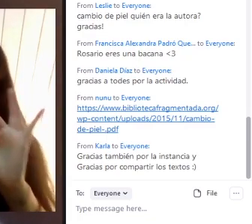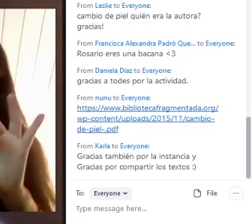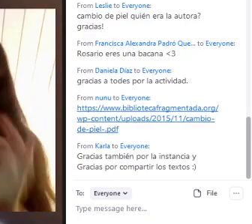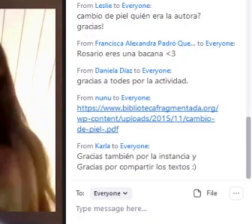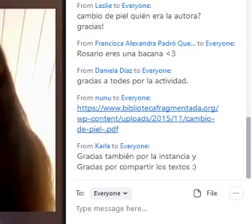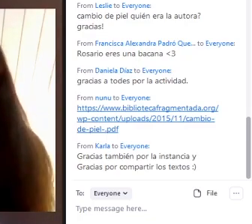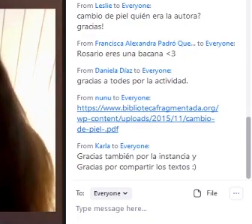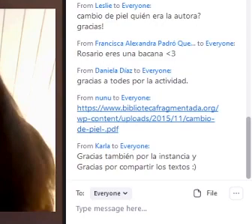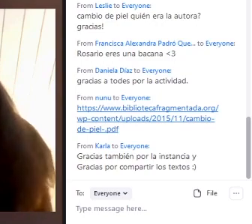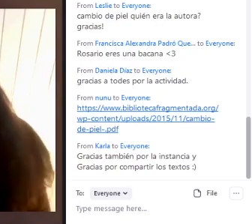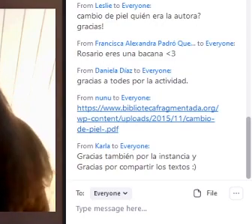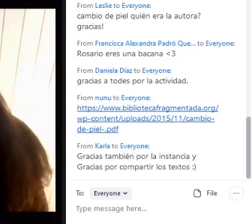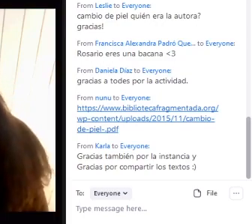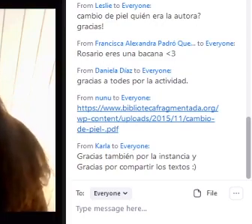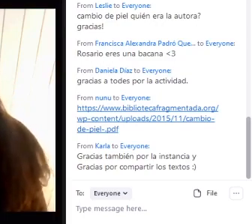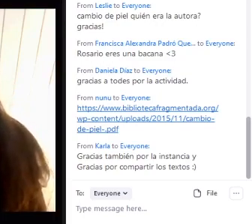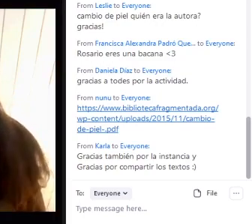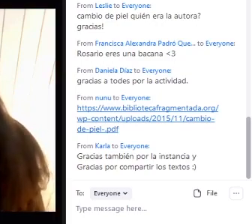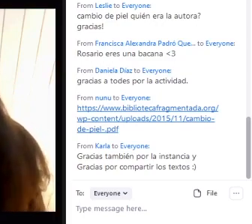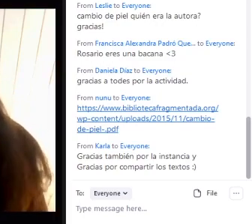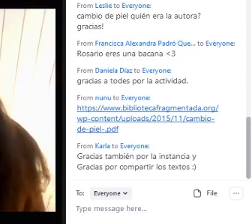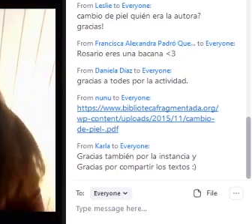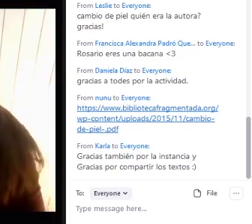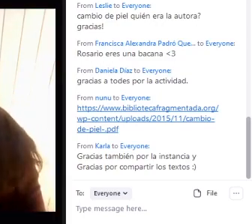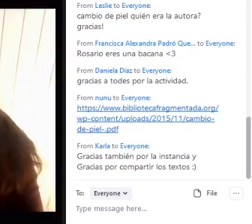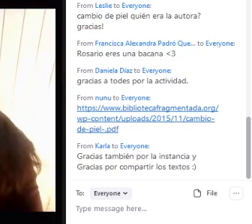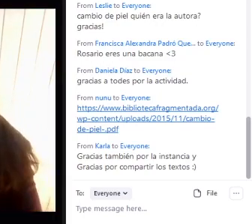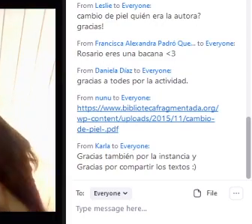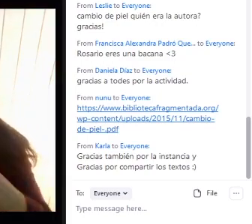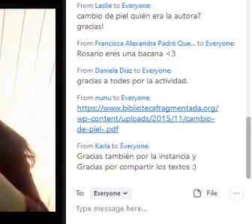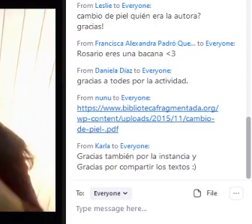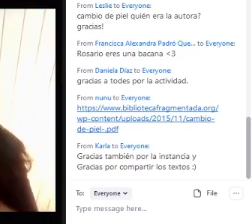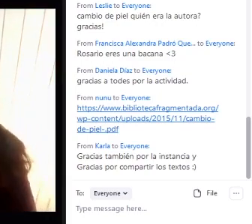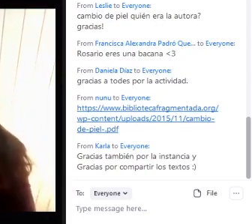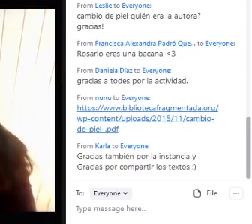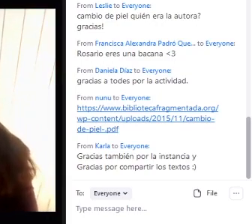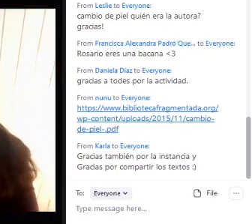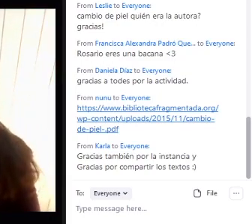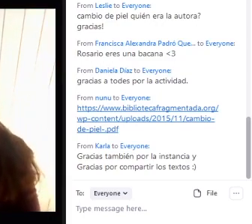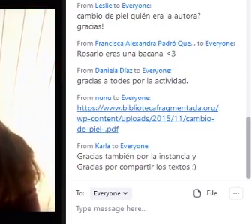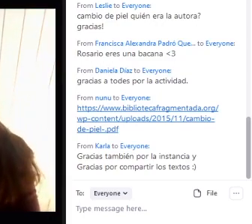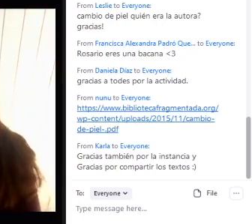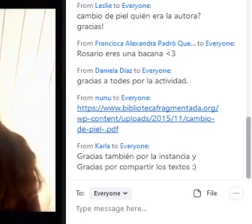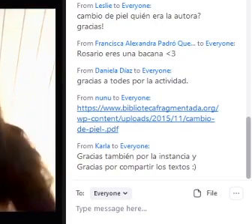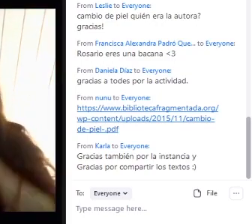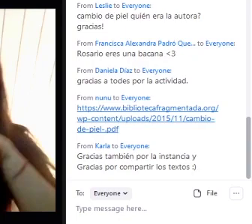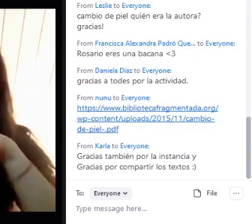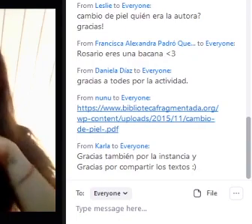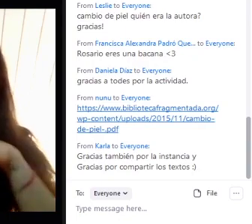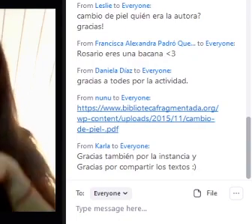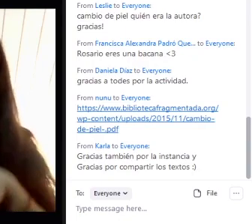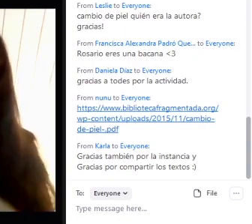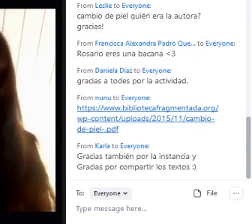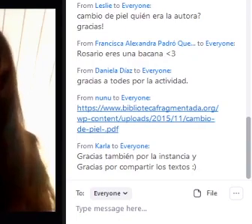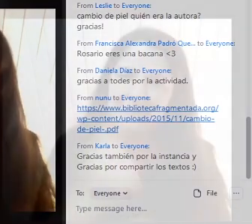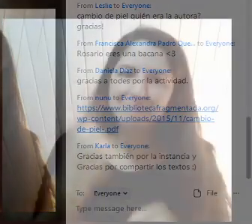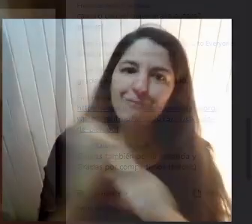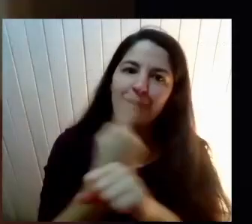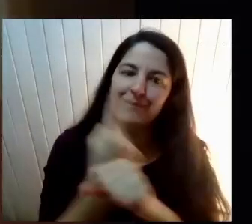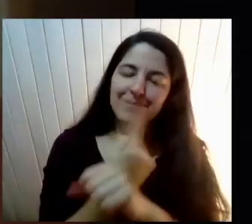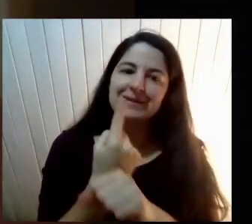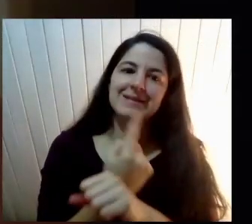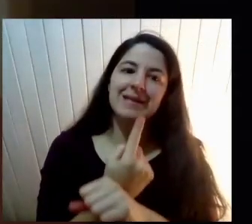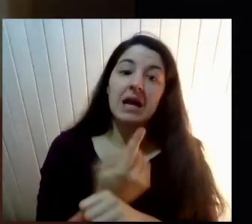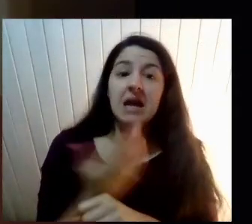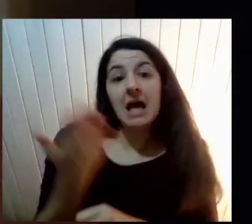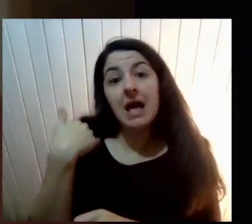Rosario También Sí, no Y gracias a Rosario También Que aceptó Participar Ya desde el año pasado Pensándolo En lo presencial